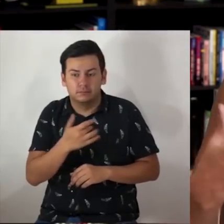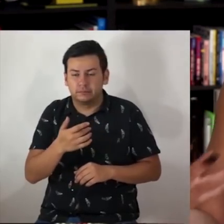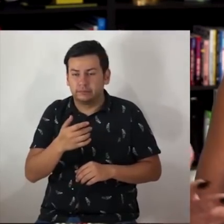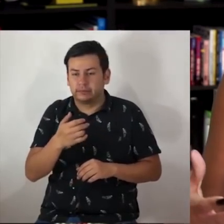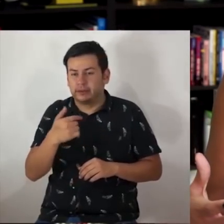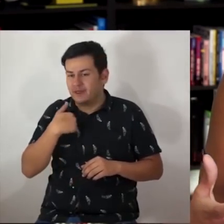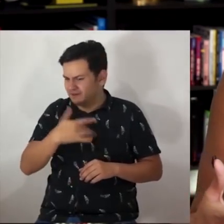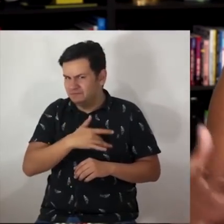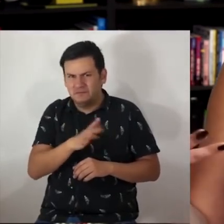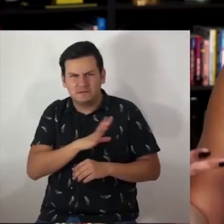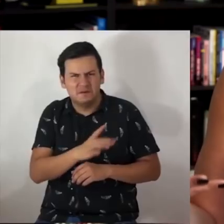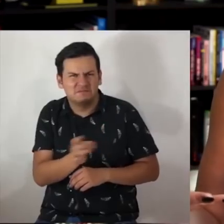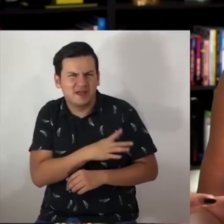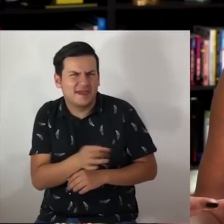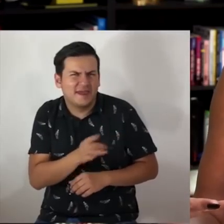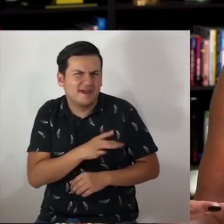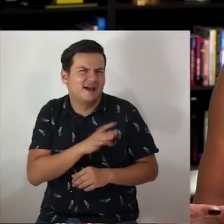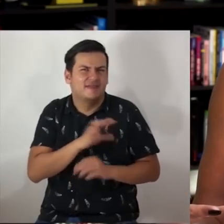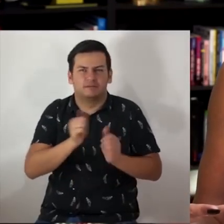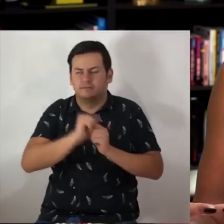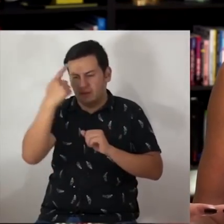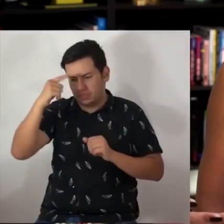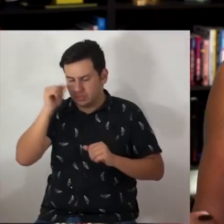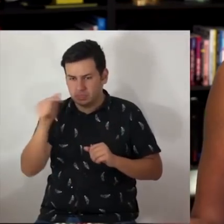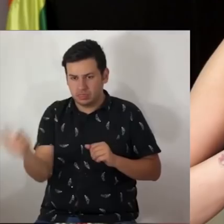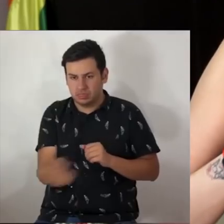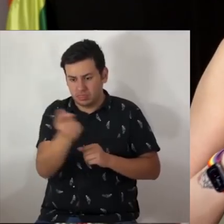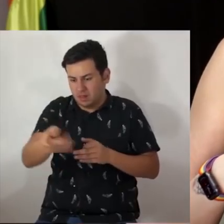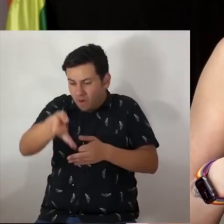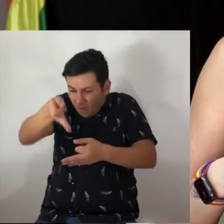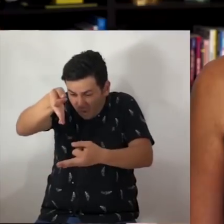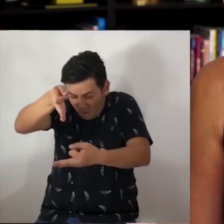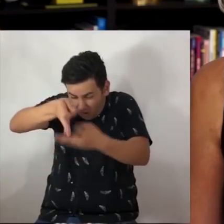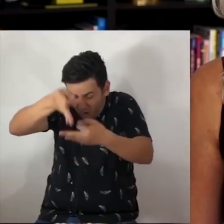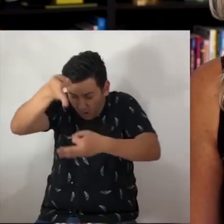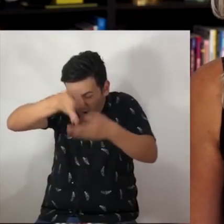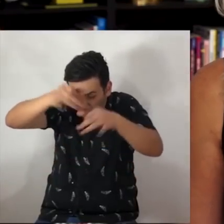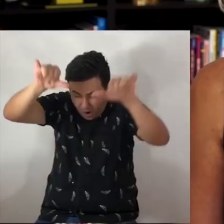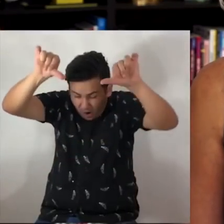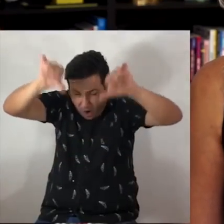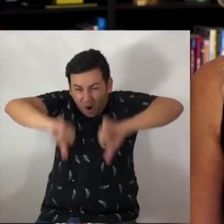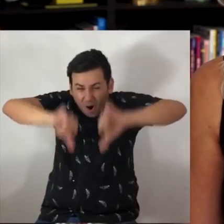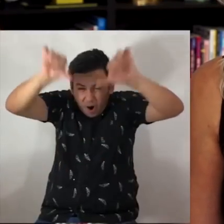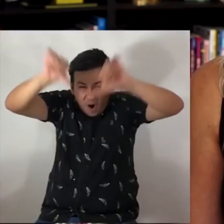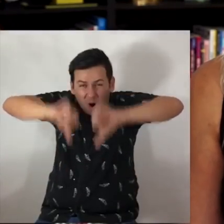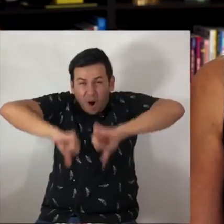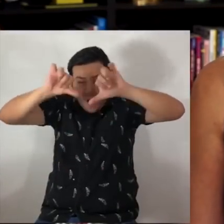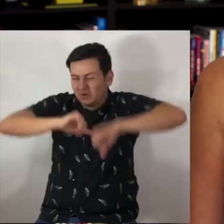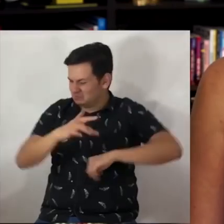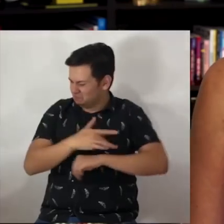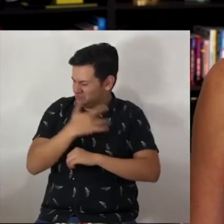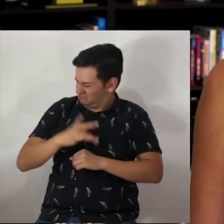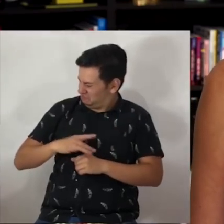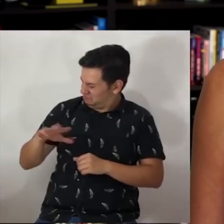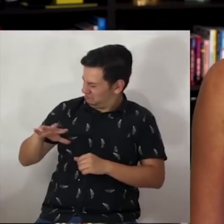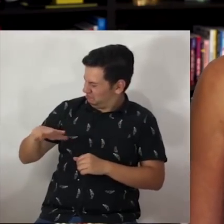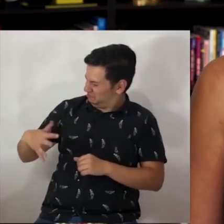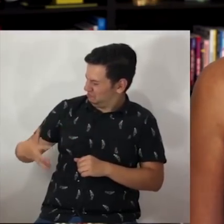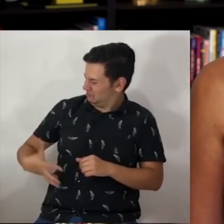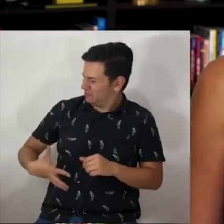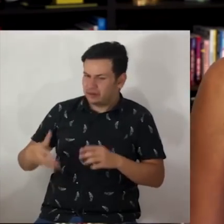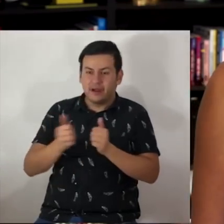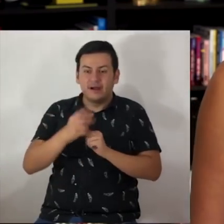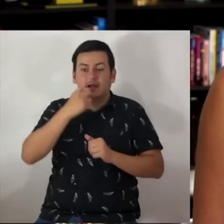que le tenía mucho miedo a que fuera una cosa permanente. Pero hoy, hoy, hoy me enorgullezco de reportarles que ahora por fin puedo hacer uso